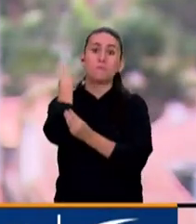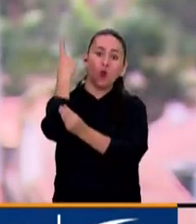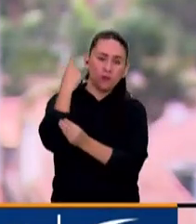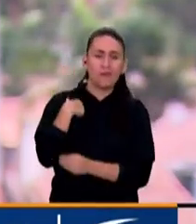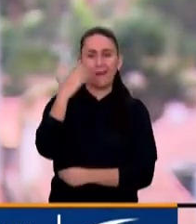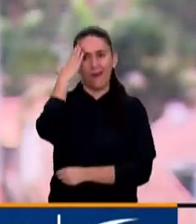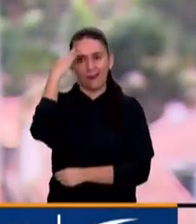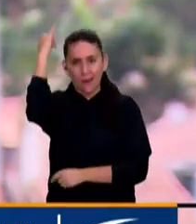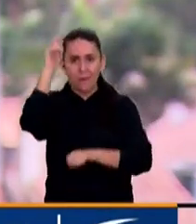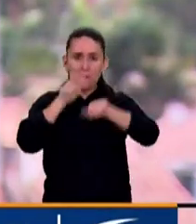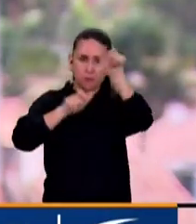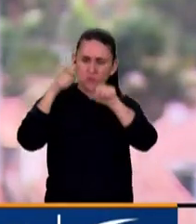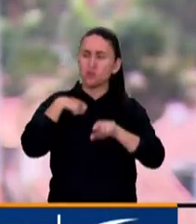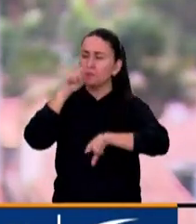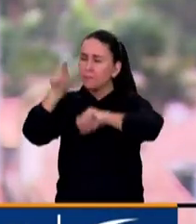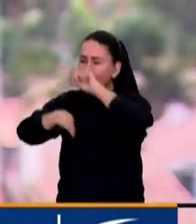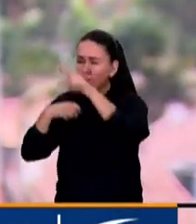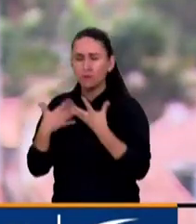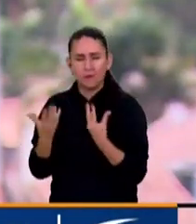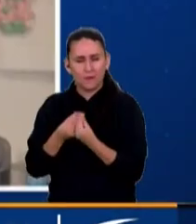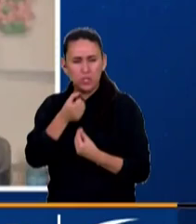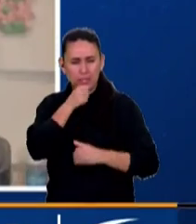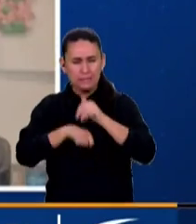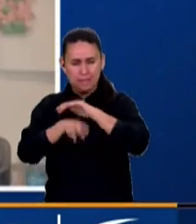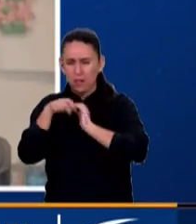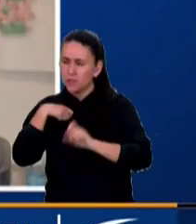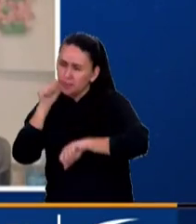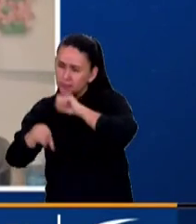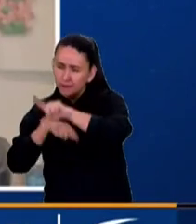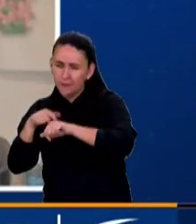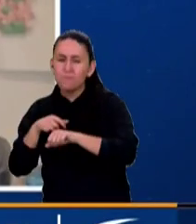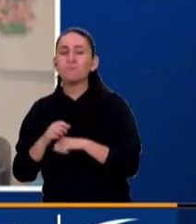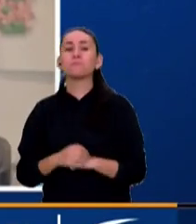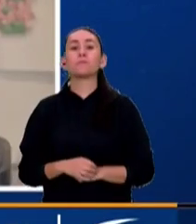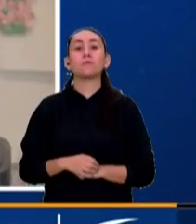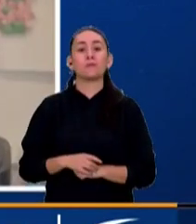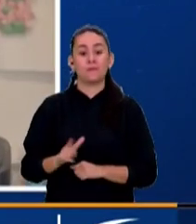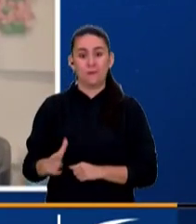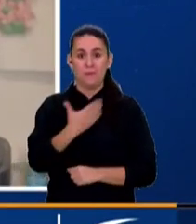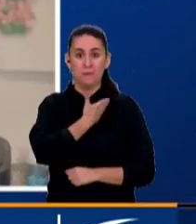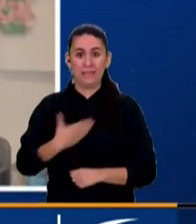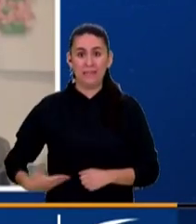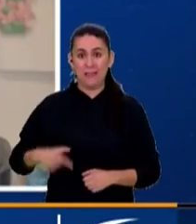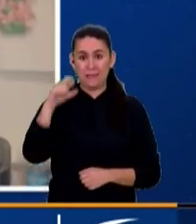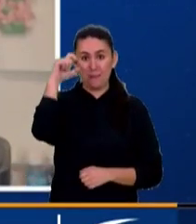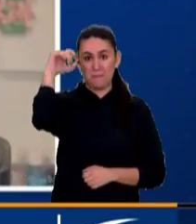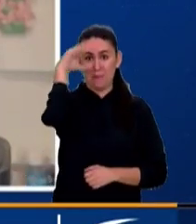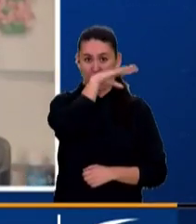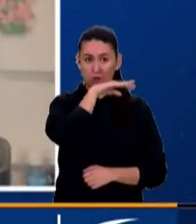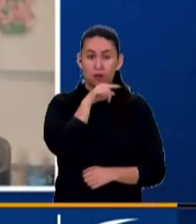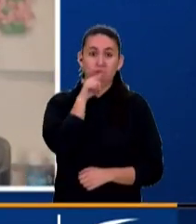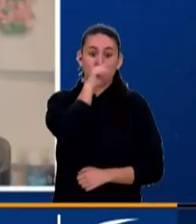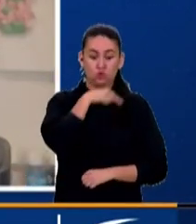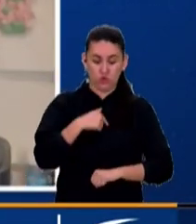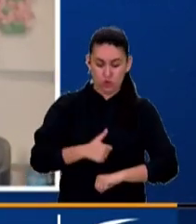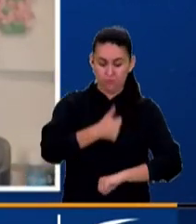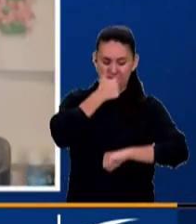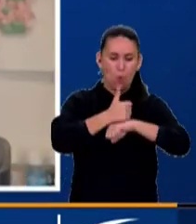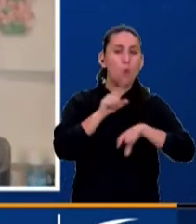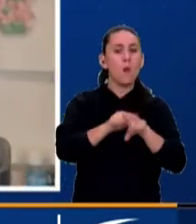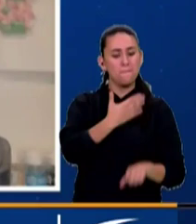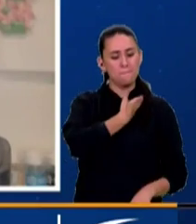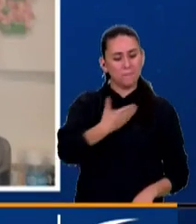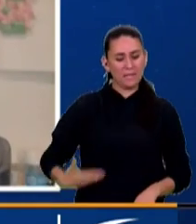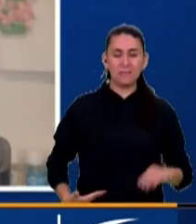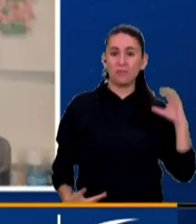fueron consultados por Noticias Caracol. El presidente Gustavo Petro debe recordar que en su condición de jefe de estado,